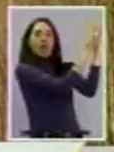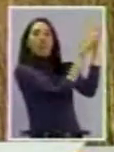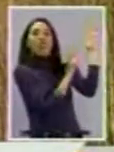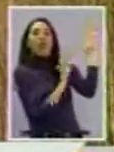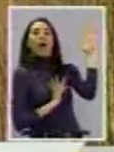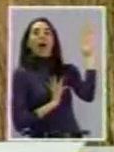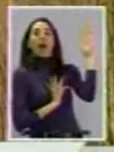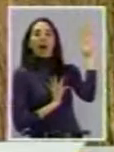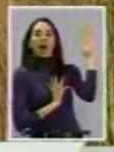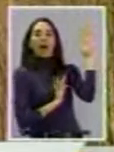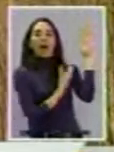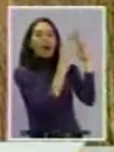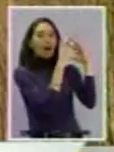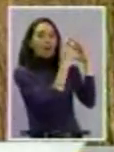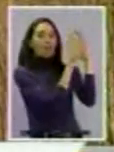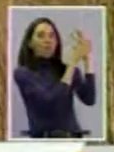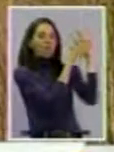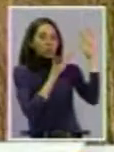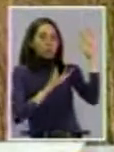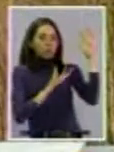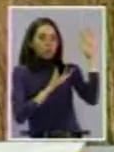frutos